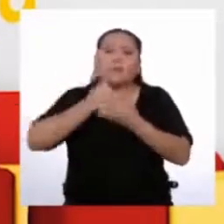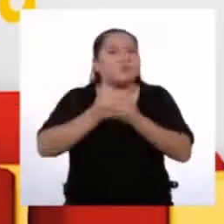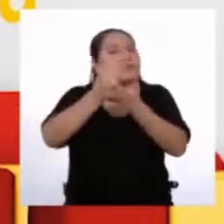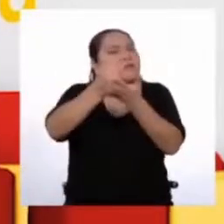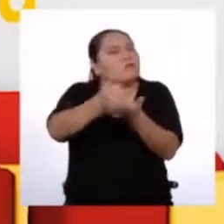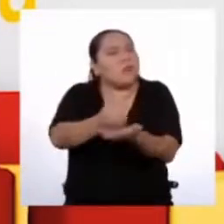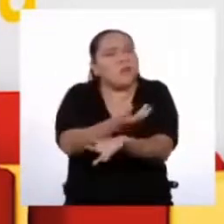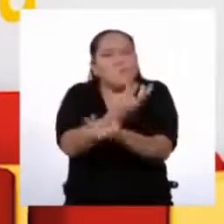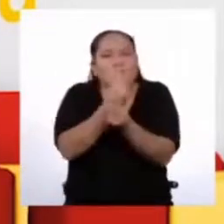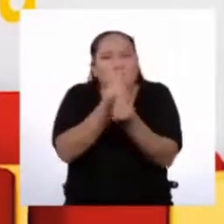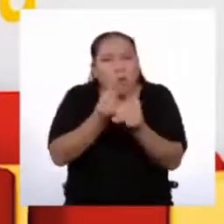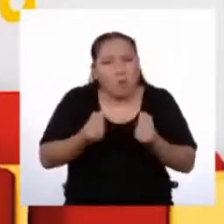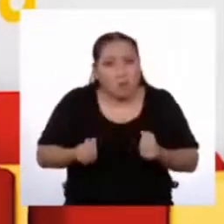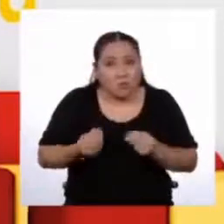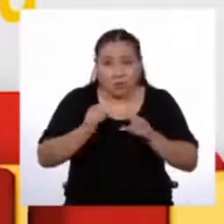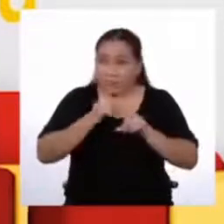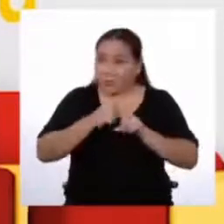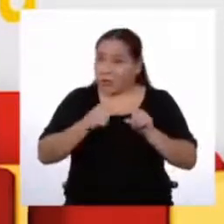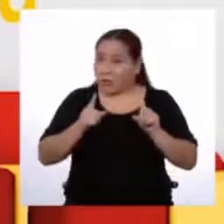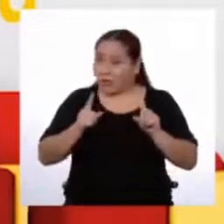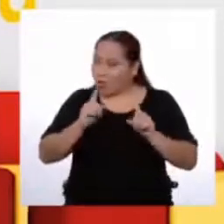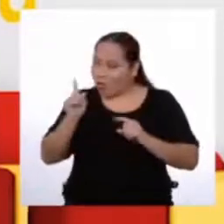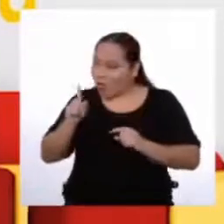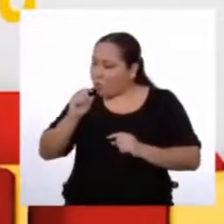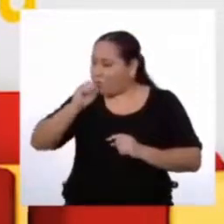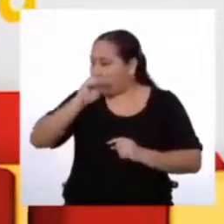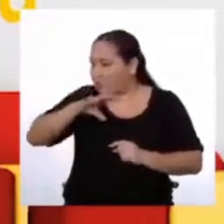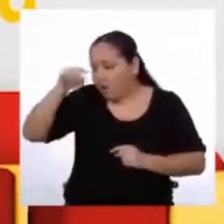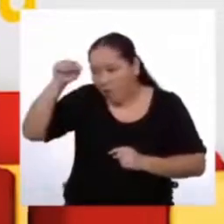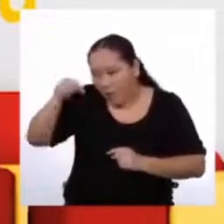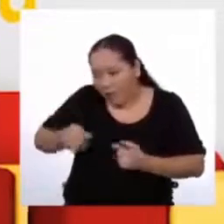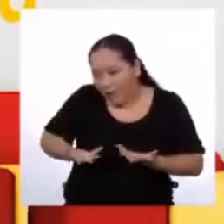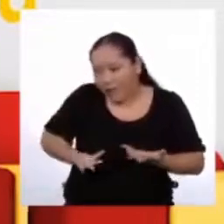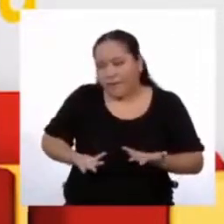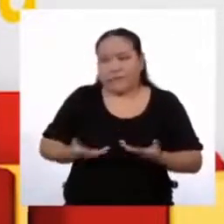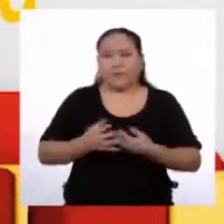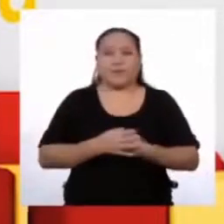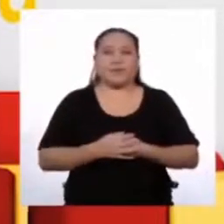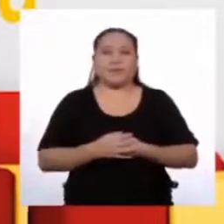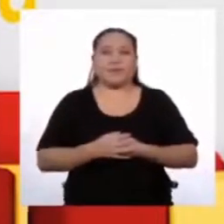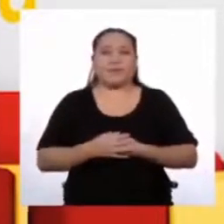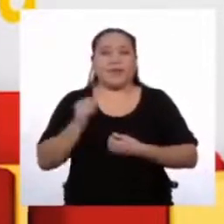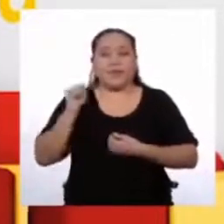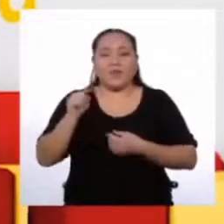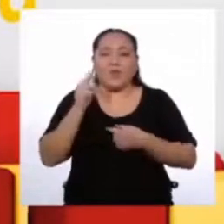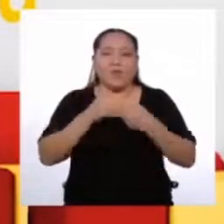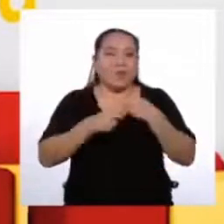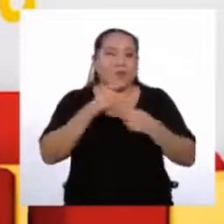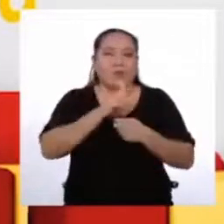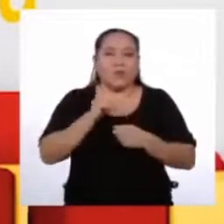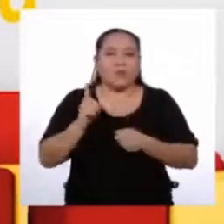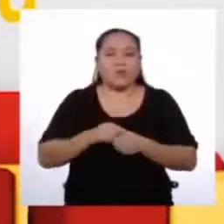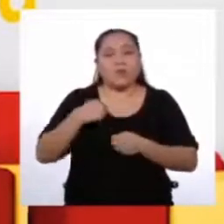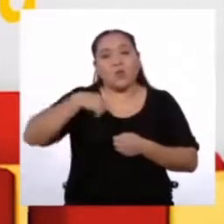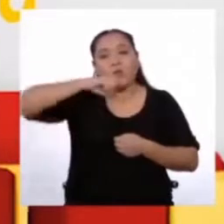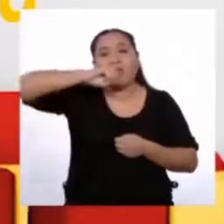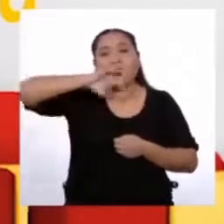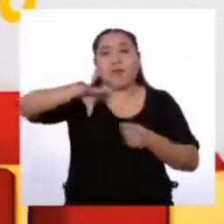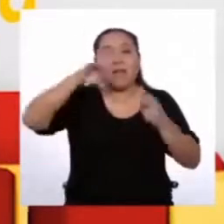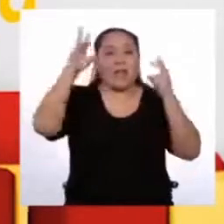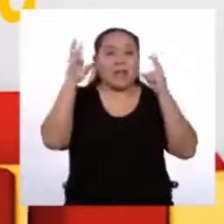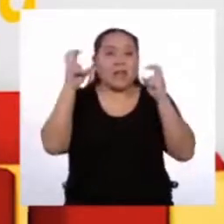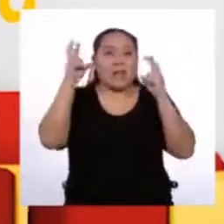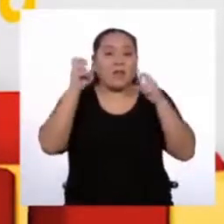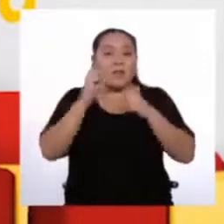muchísimo Pero no me refería precisamente a ese tipo de problemas Me refería al tema que